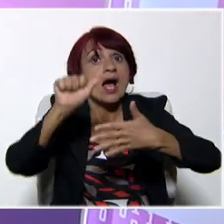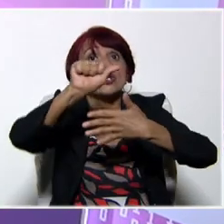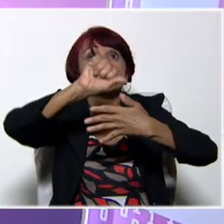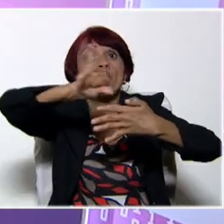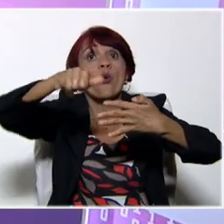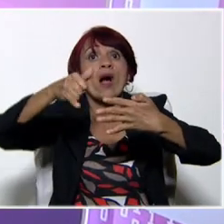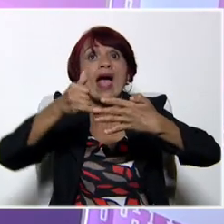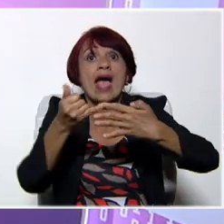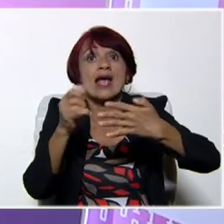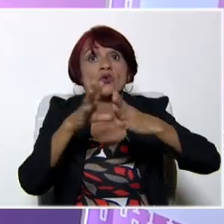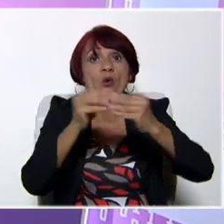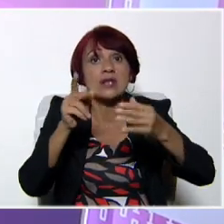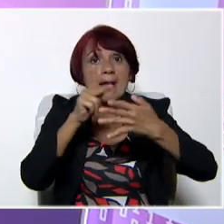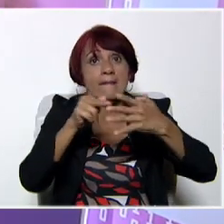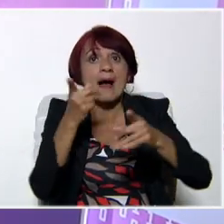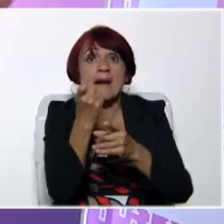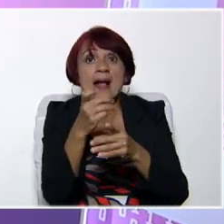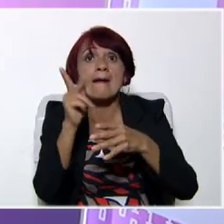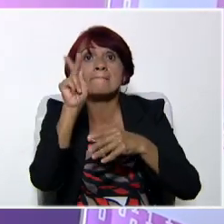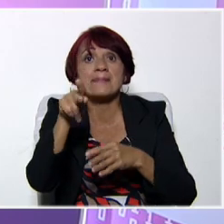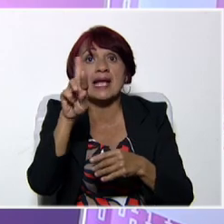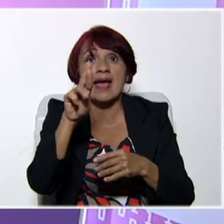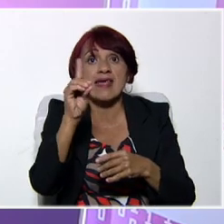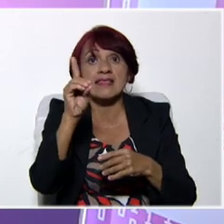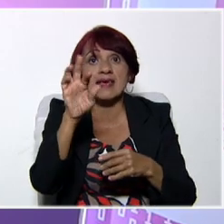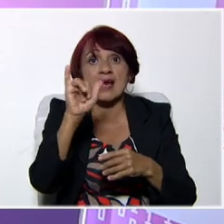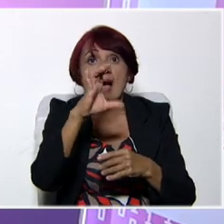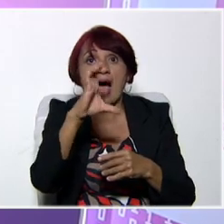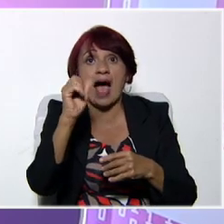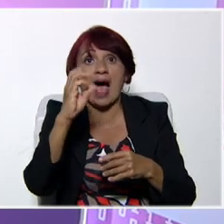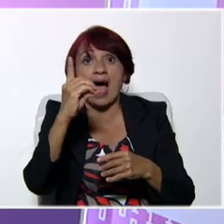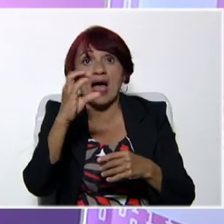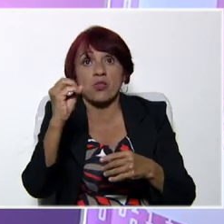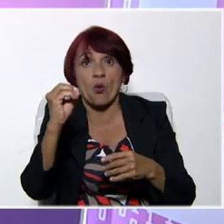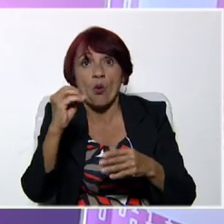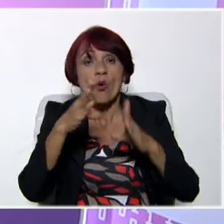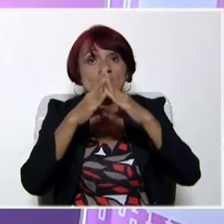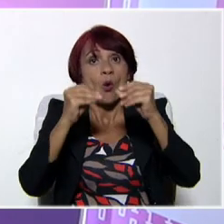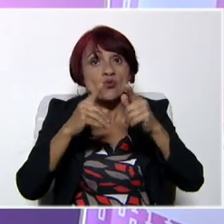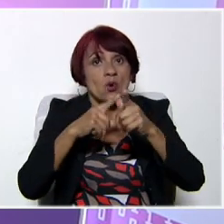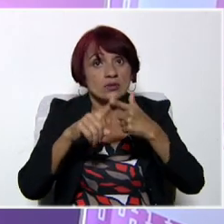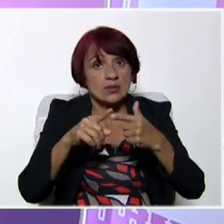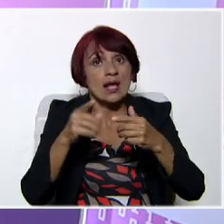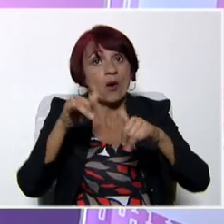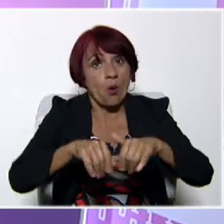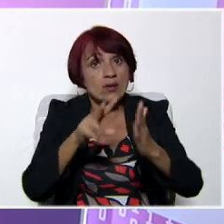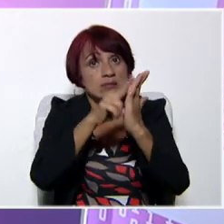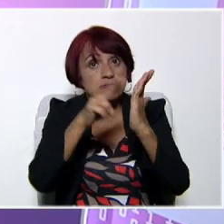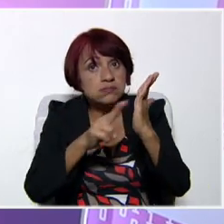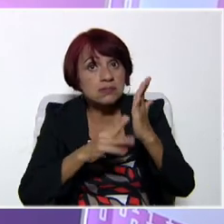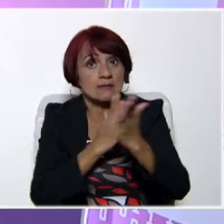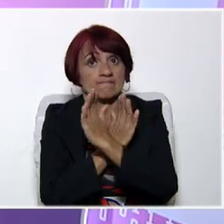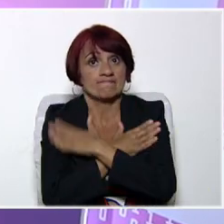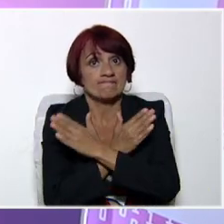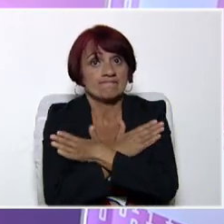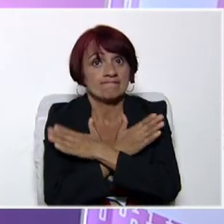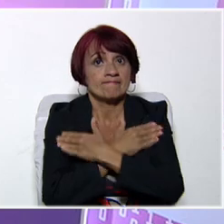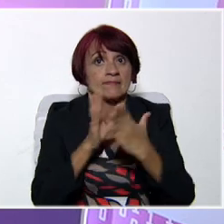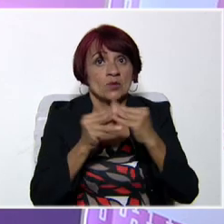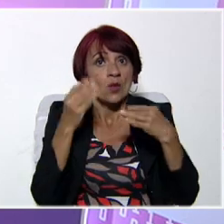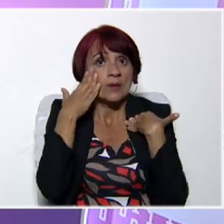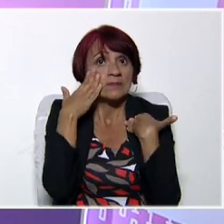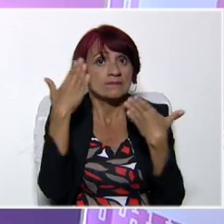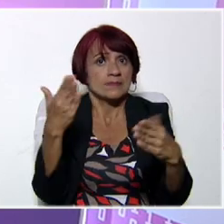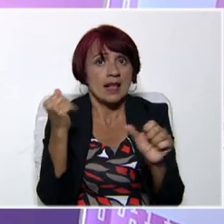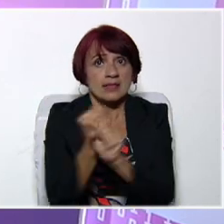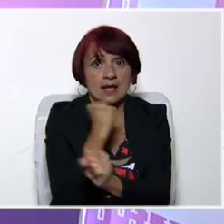además agradecer esas recomendaciones de lecturas que tuvimos el día de hoy. Y en particular, yo quiero felicitar y saludar